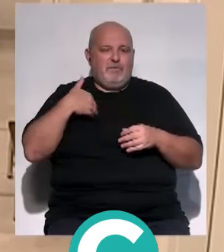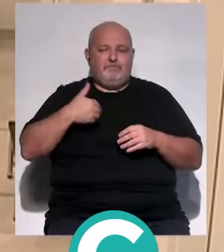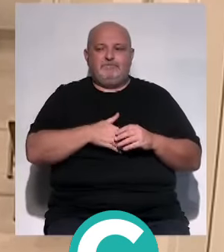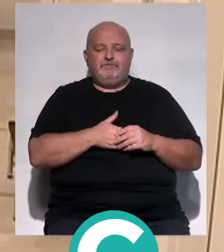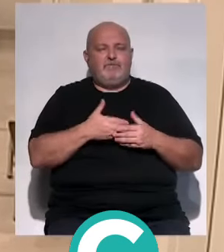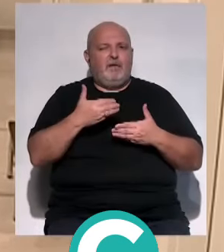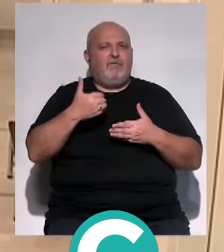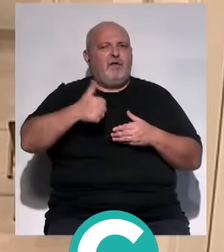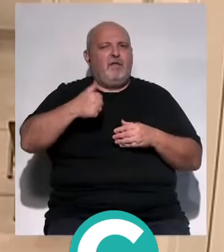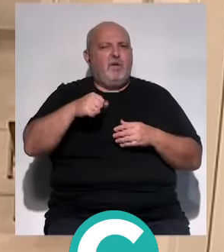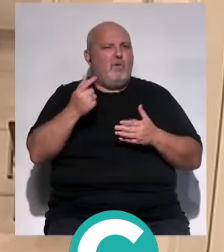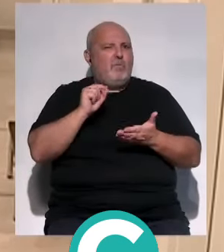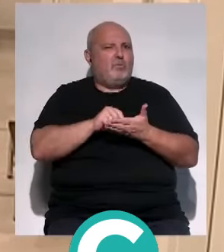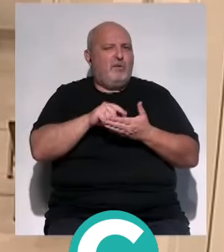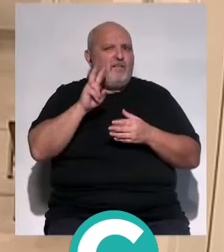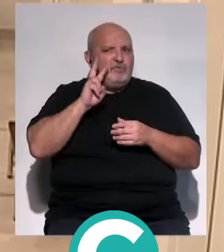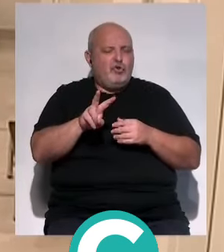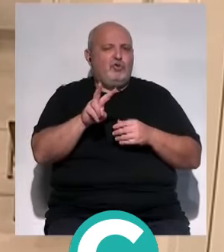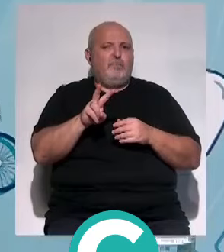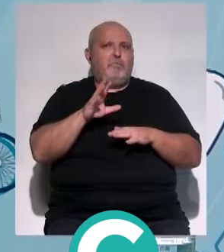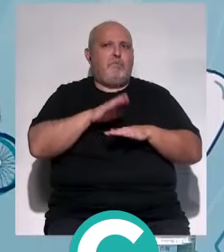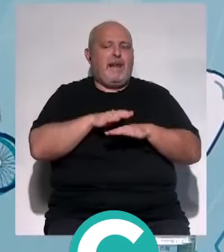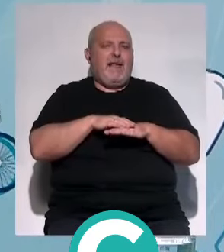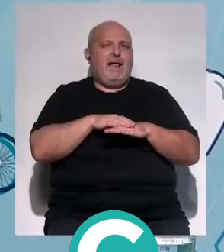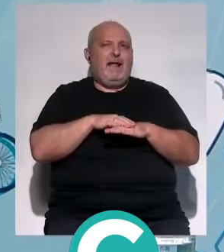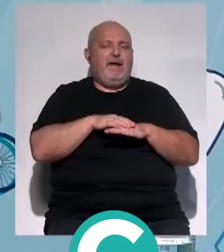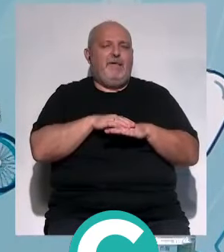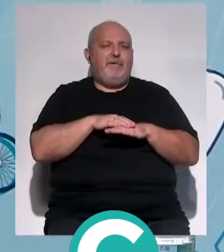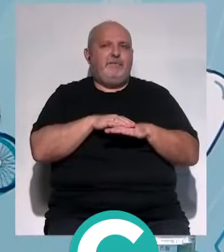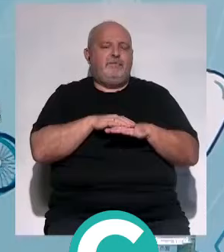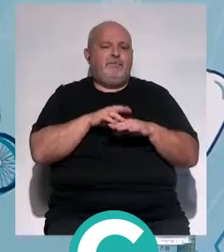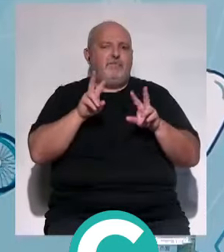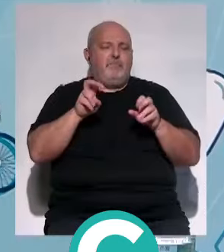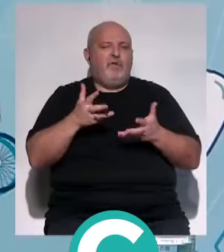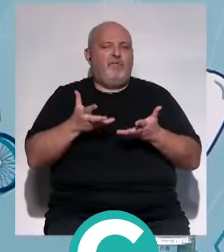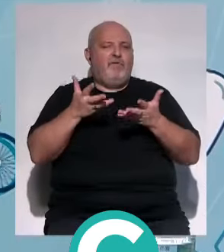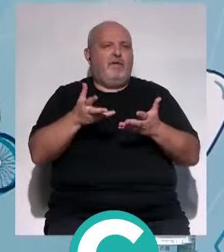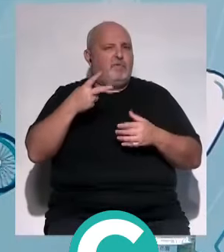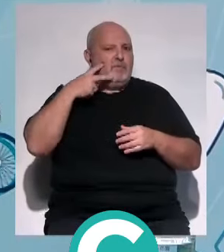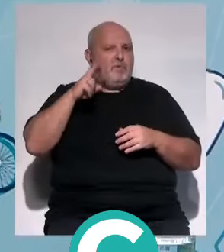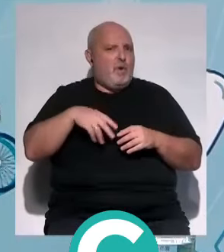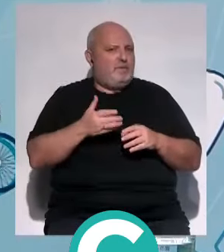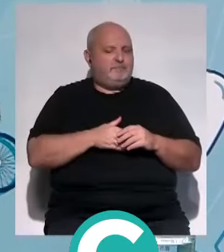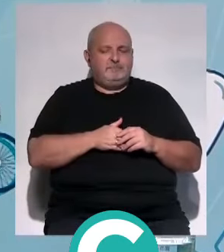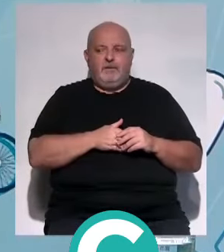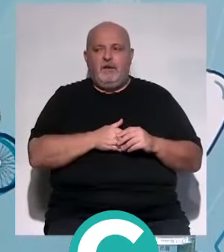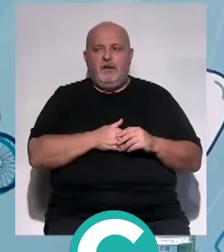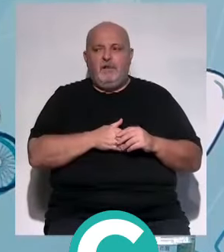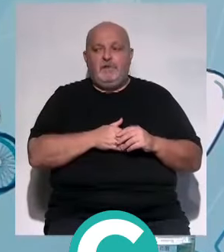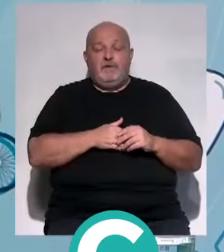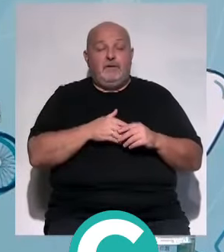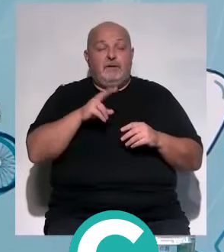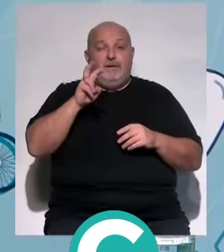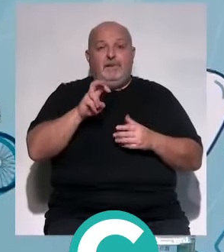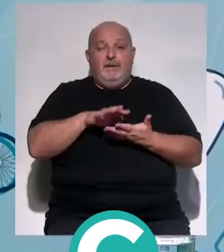¿Qué es lo que se ha valorado? ¿Qué es lo que se ha visto para ofrecer este reconocimiento? Se